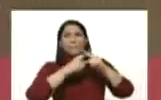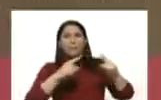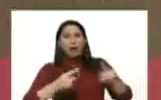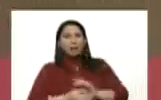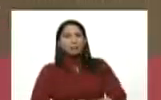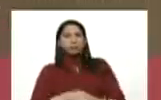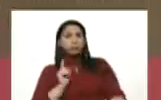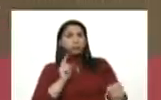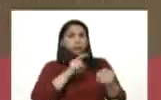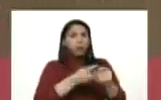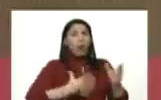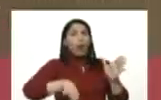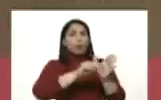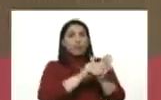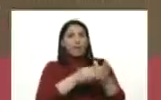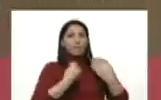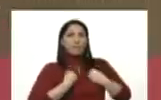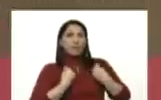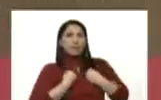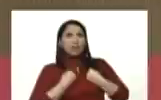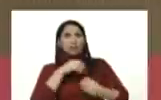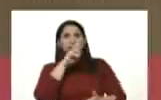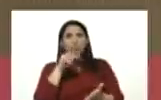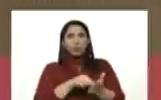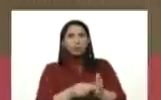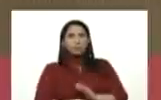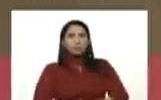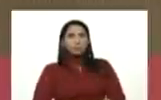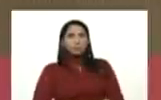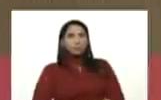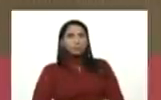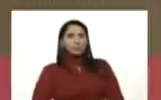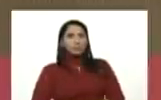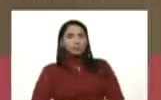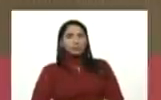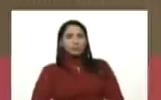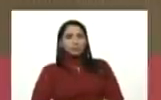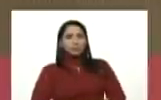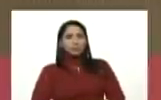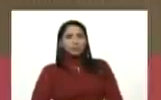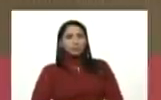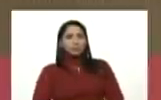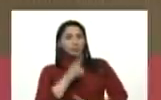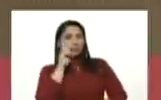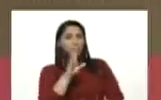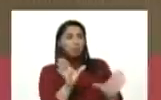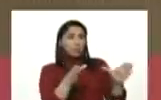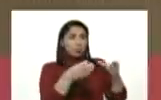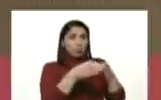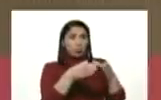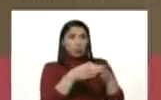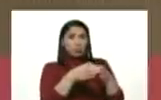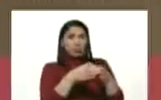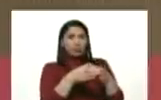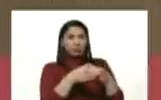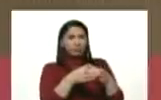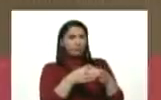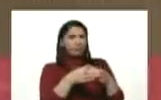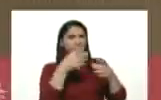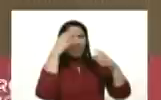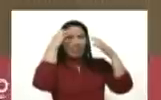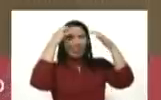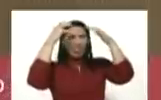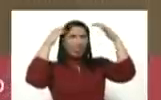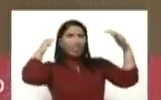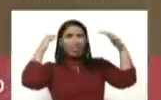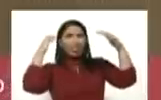inserción nuevamente a la vida nacional. Vemos estos grupos, bueno, desfasados completamente de la